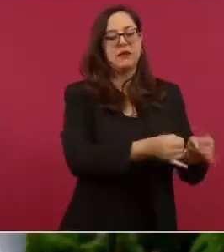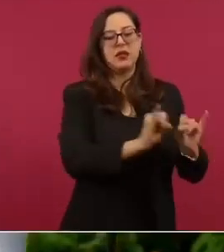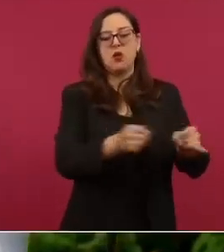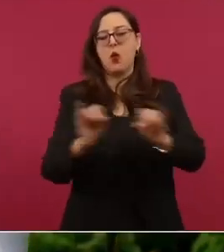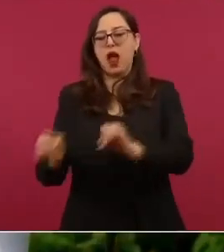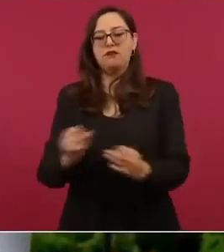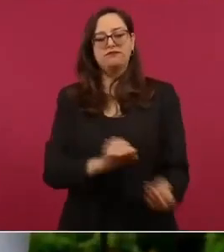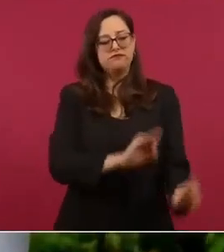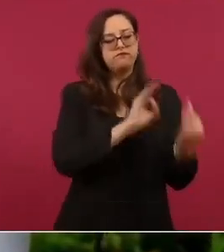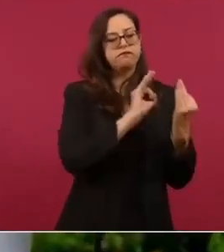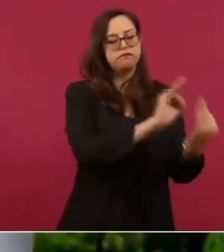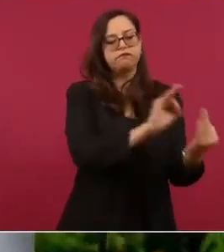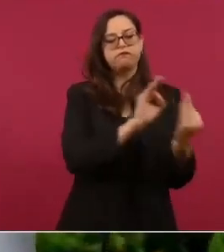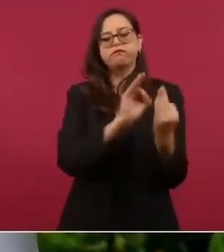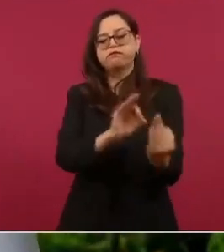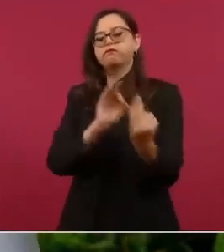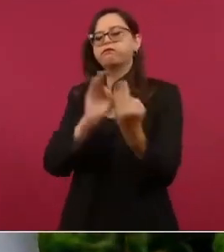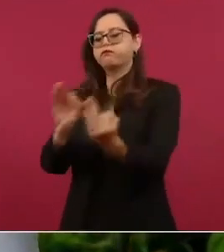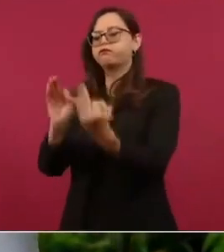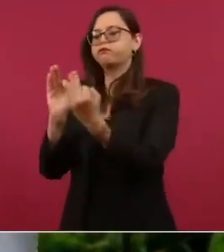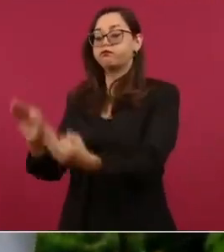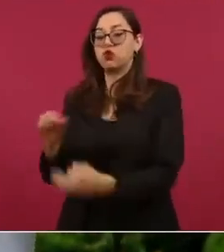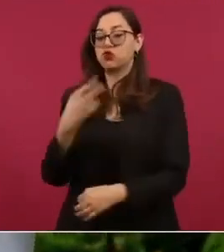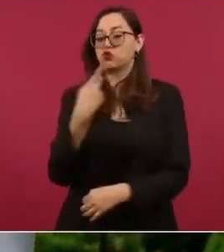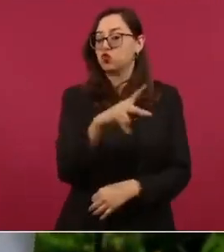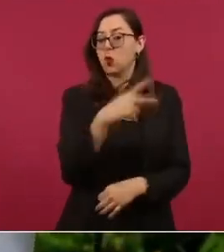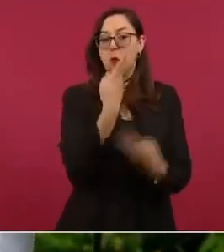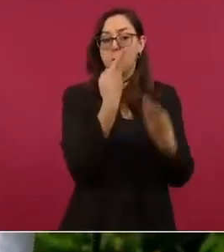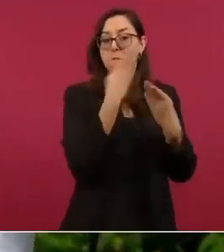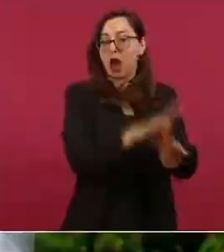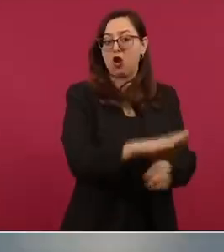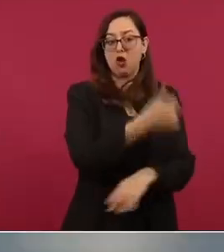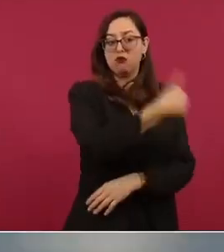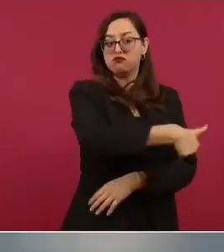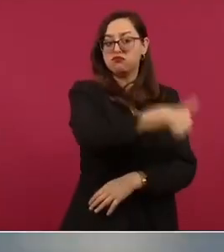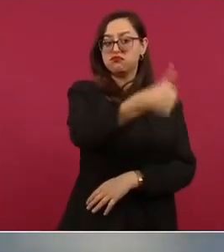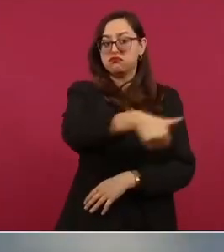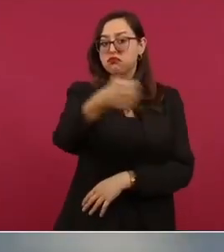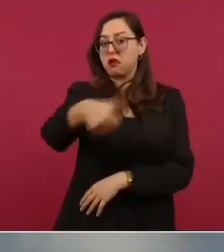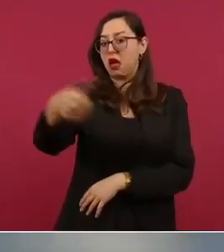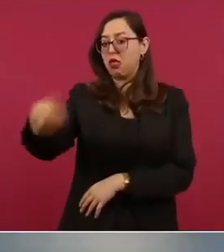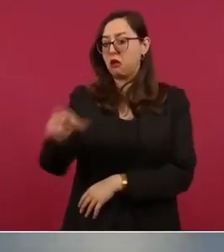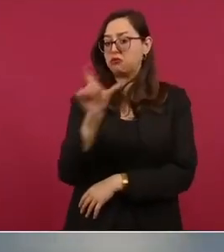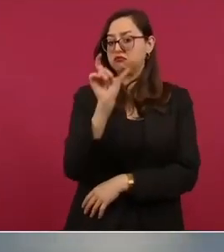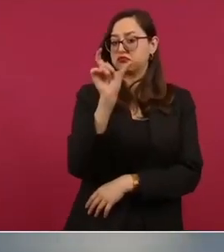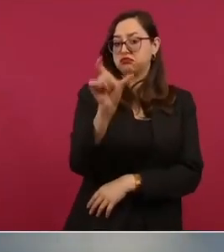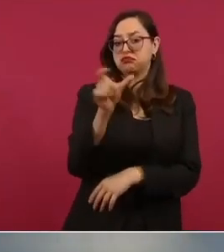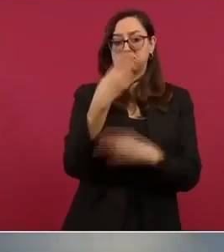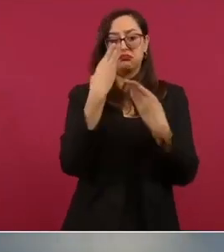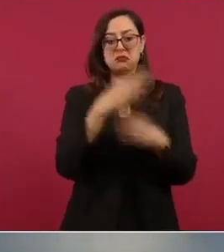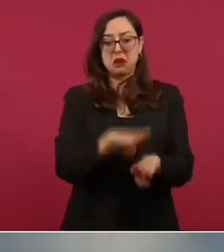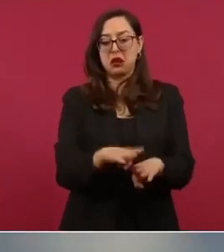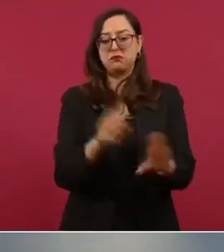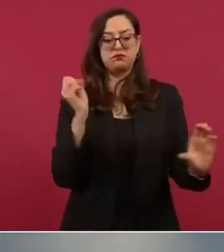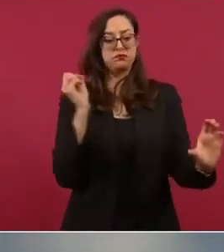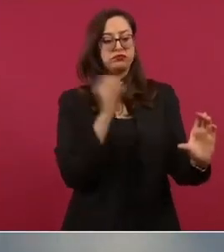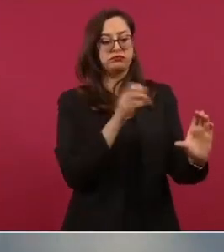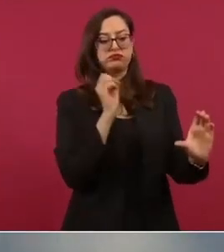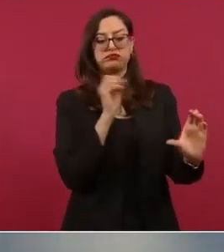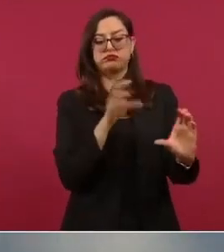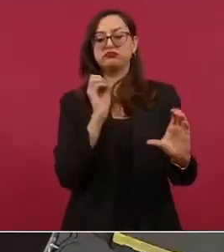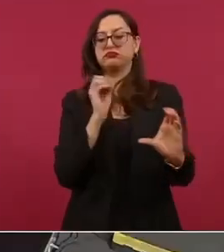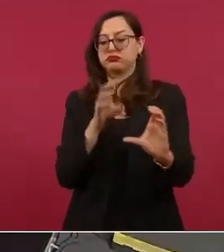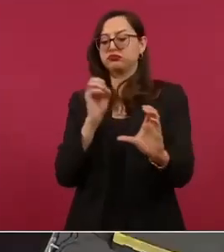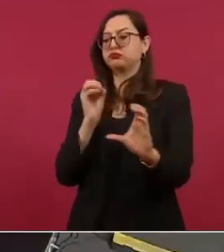con la tarjeta del bienestar porque voy a hablar de eso